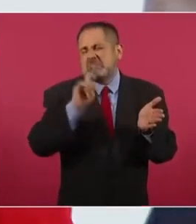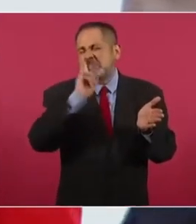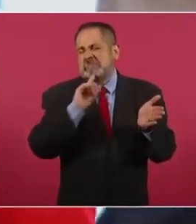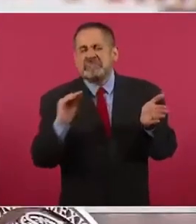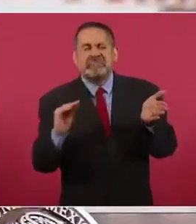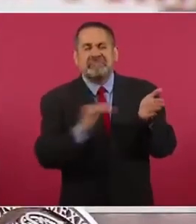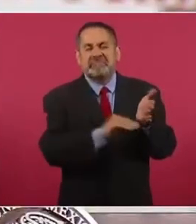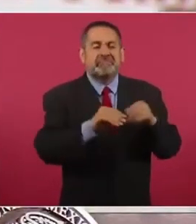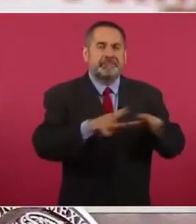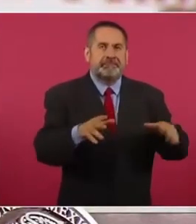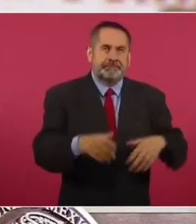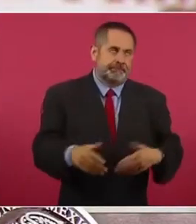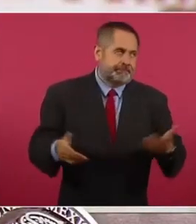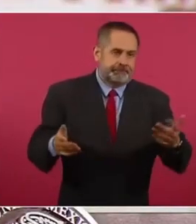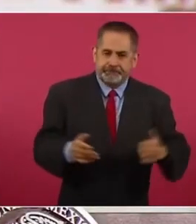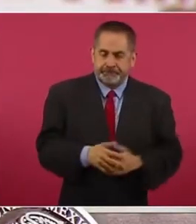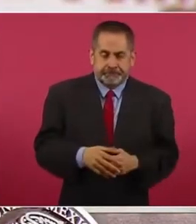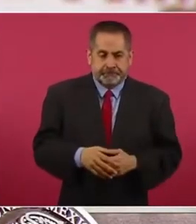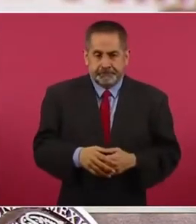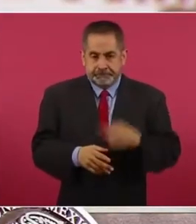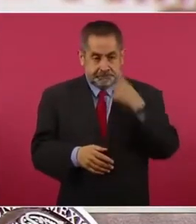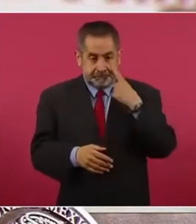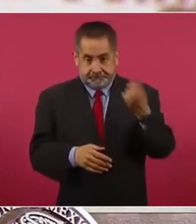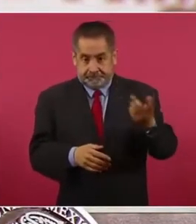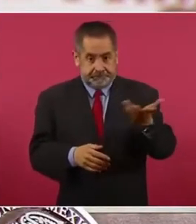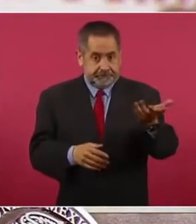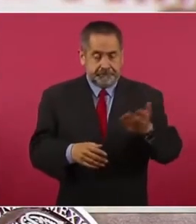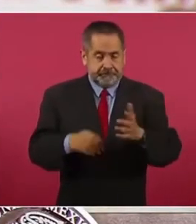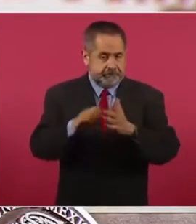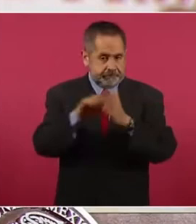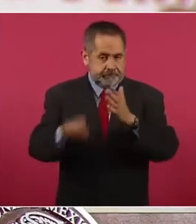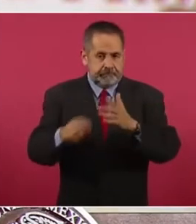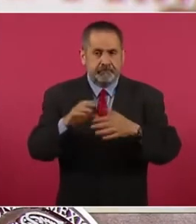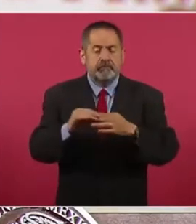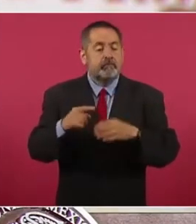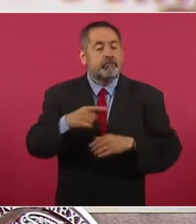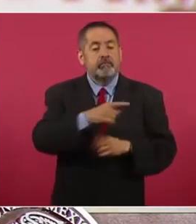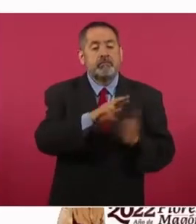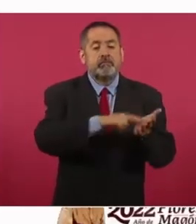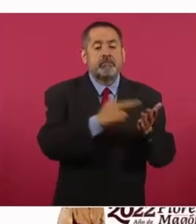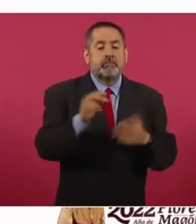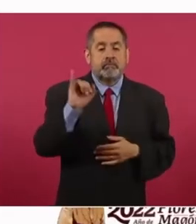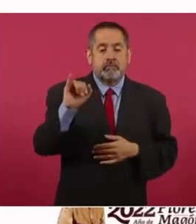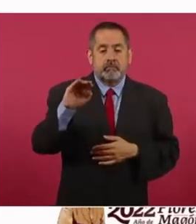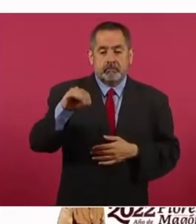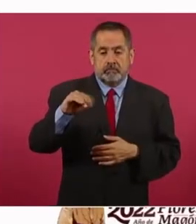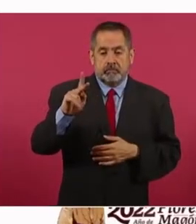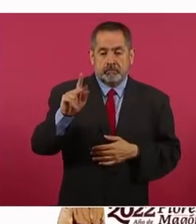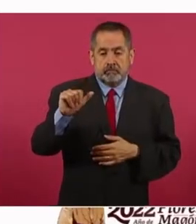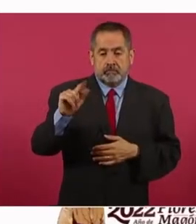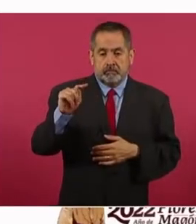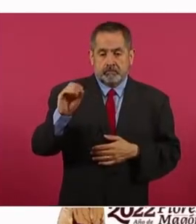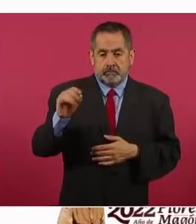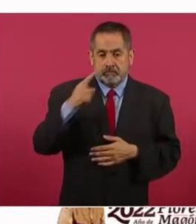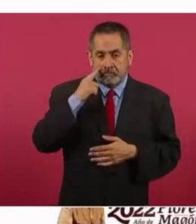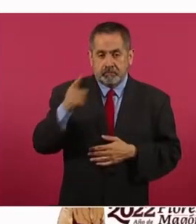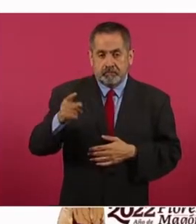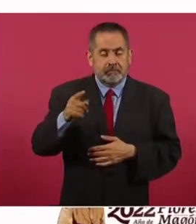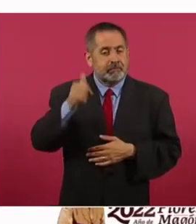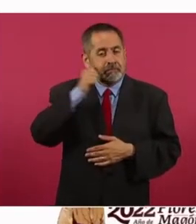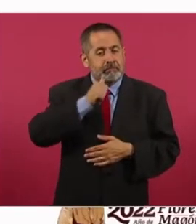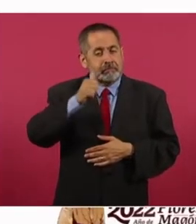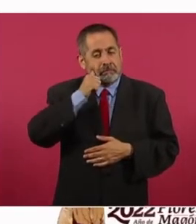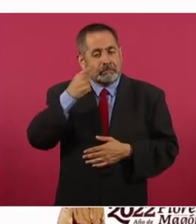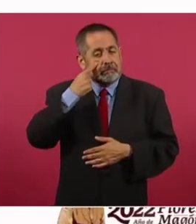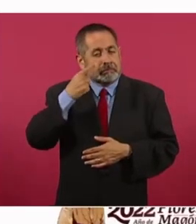Aquí les tenemos un ejemplo. La revista Impacto dedica casi todas sus portadas